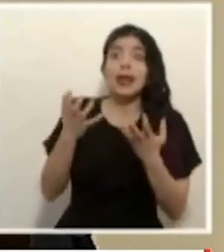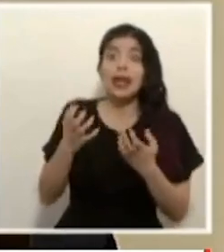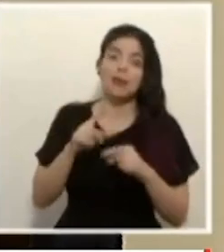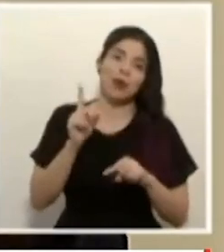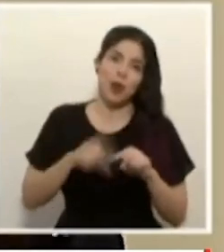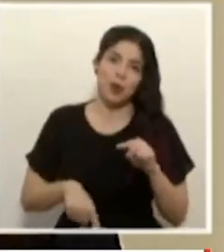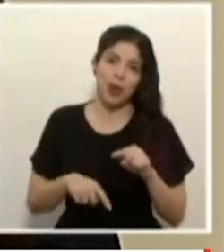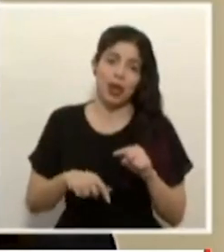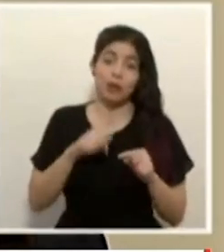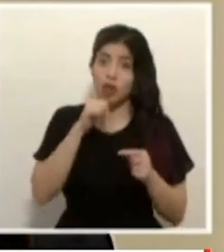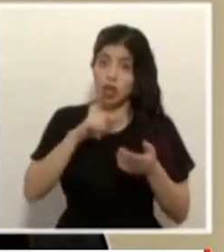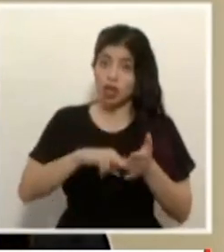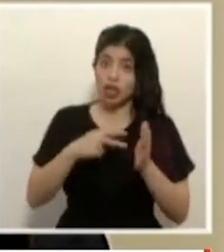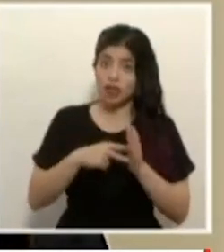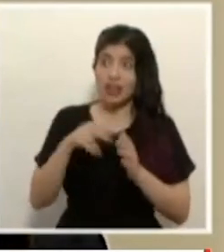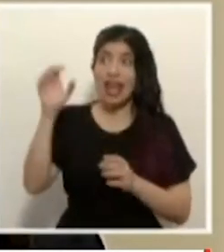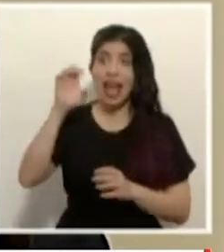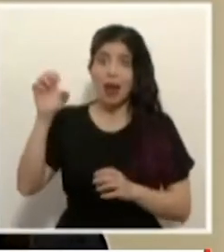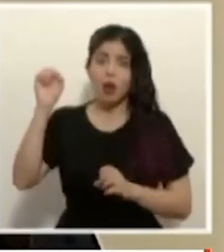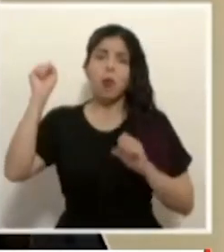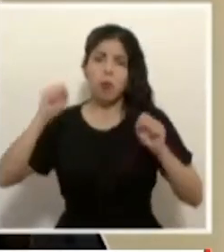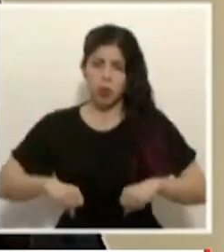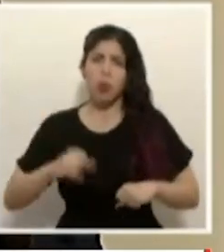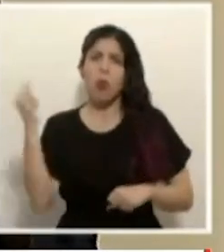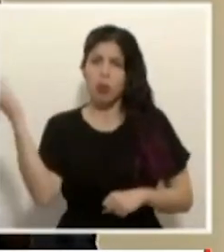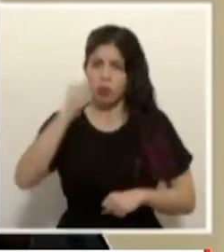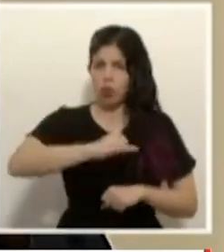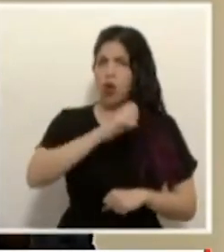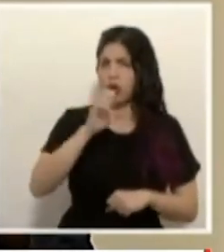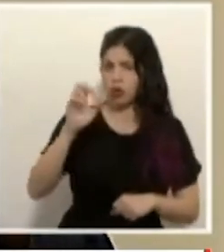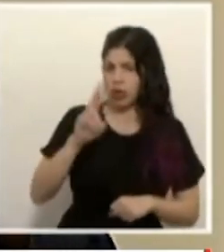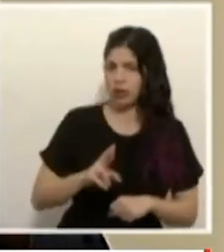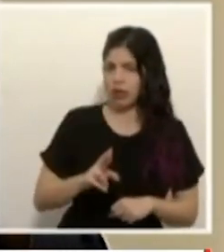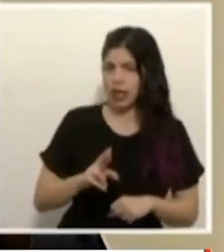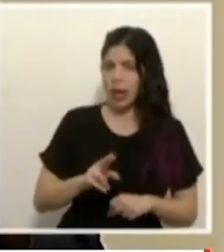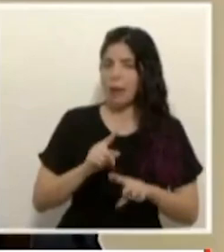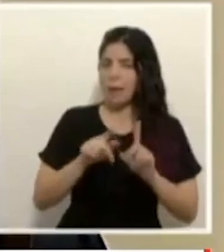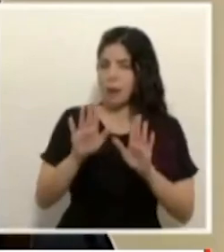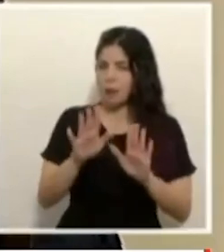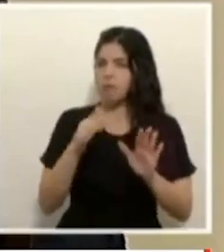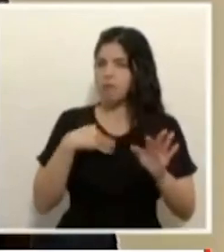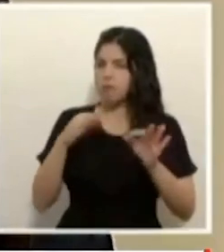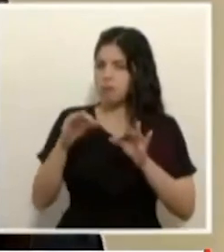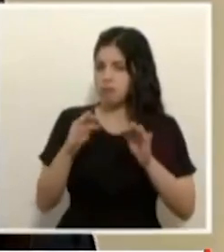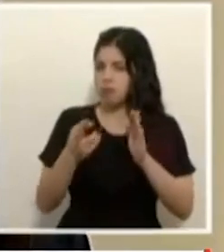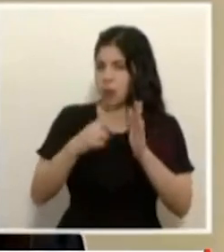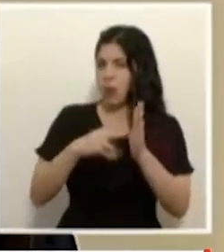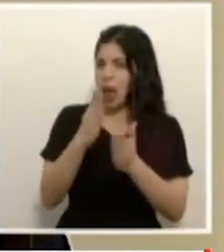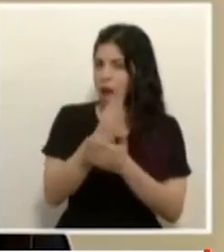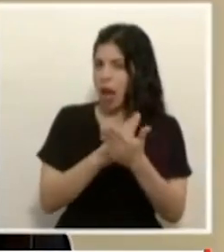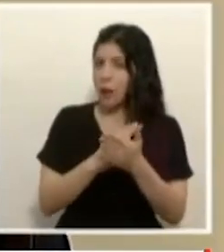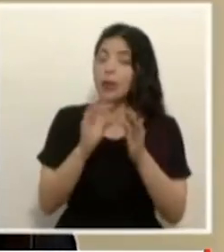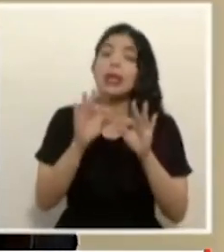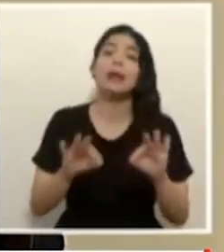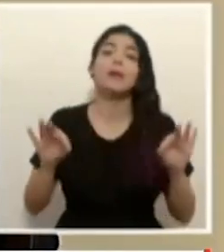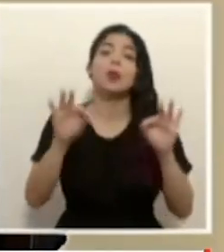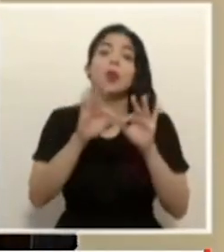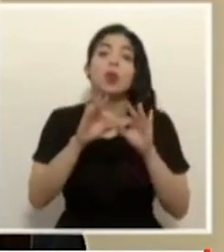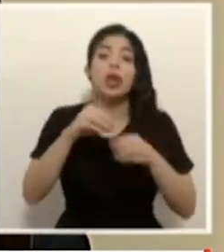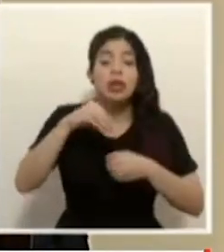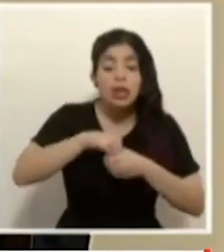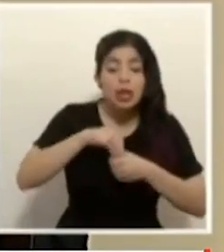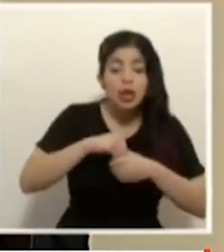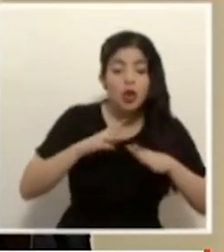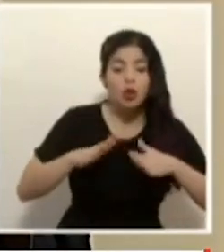no significa que los europeos no puedan venir a costa rica sin embargo yo quiero reiterar algo lo importante es que hagamos lo que está dentro de